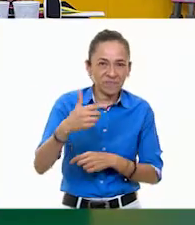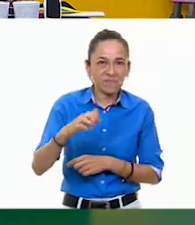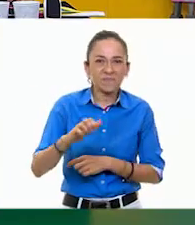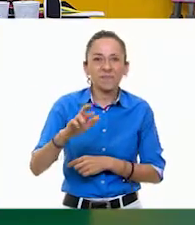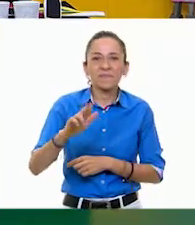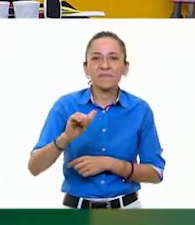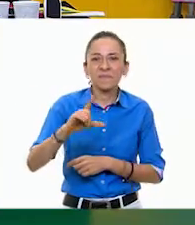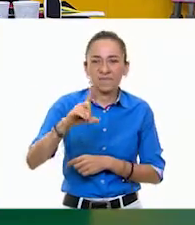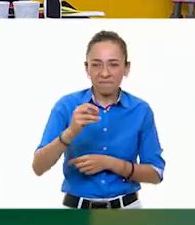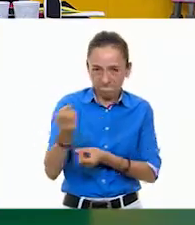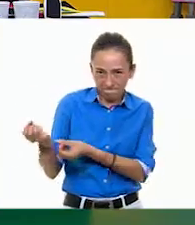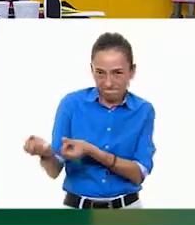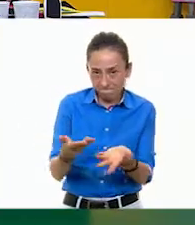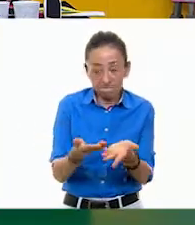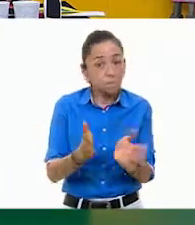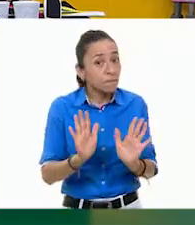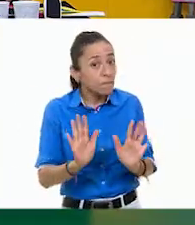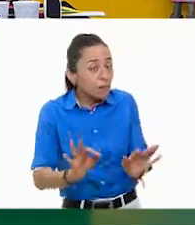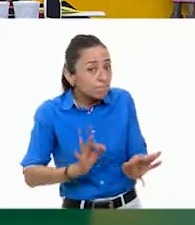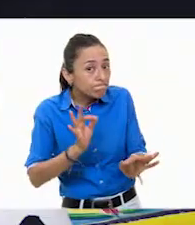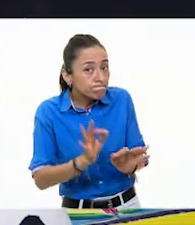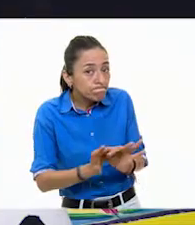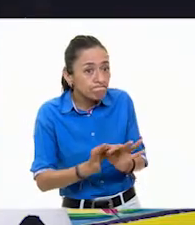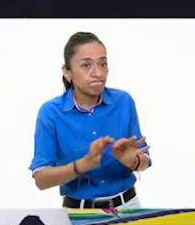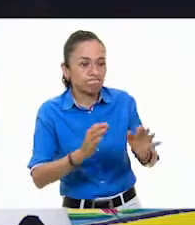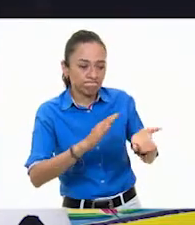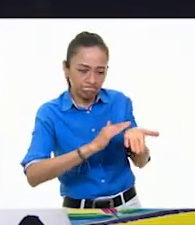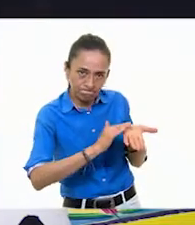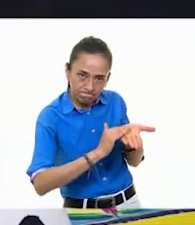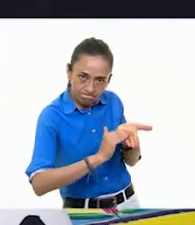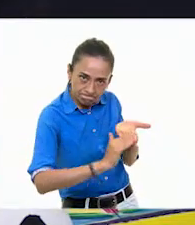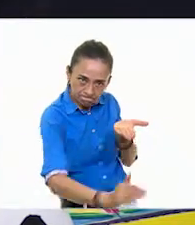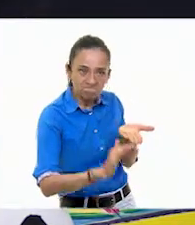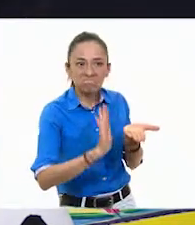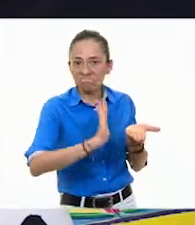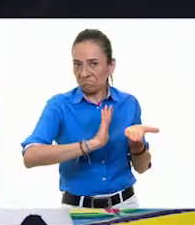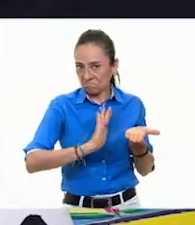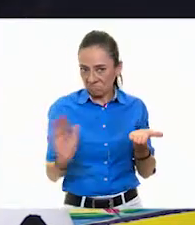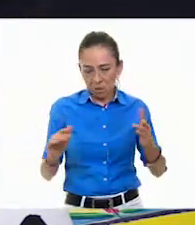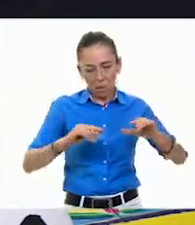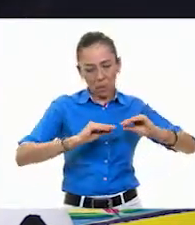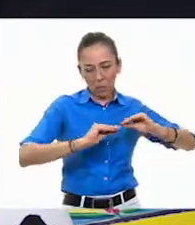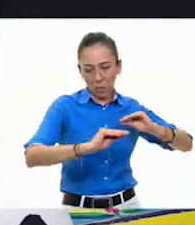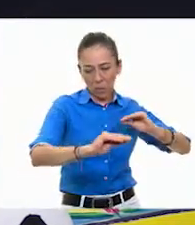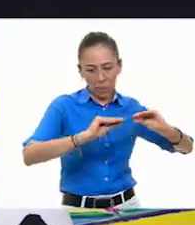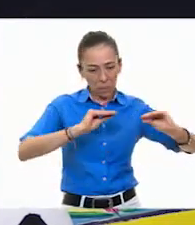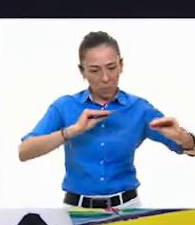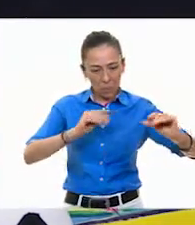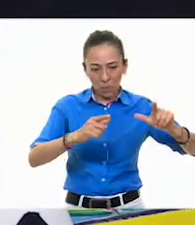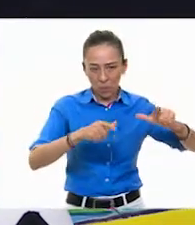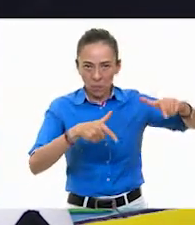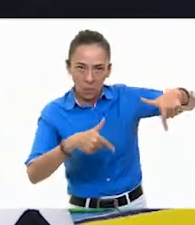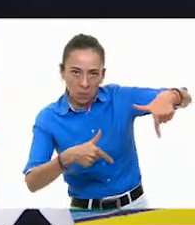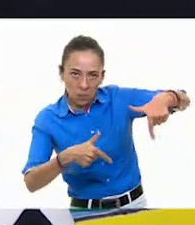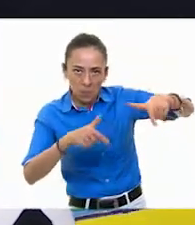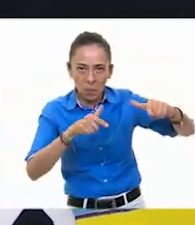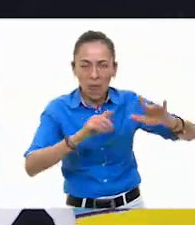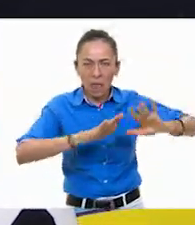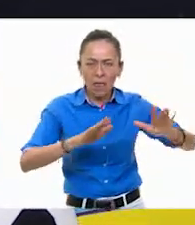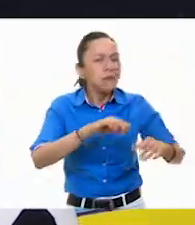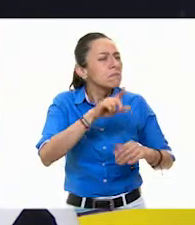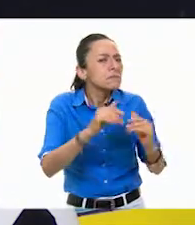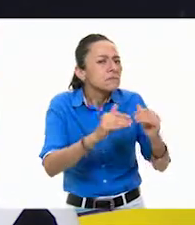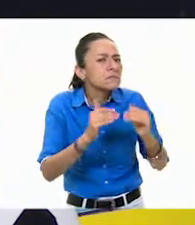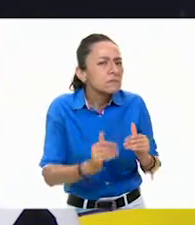tenemos la plastilina, nuestro soporte ya muy liso, ahora, ¿qué paso sigue, maestro? El paso siguiente es